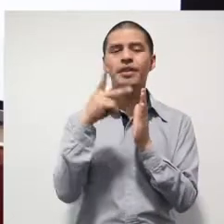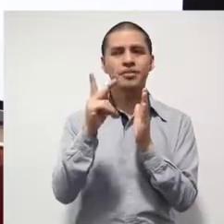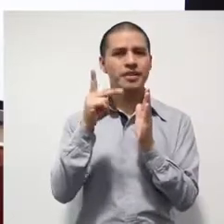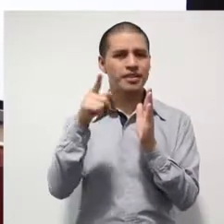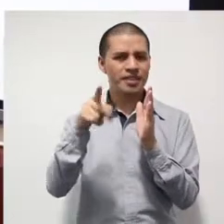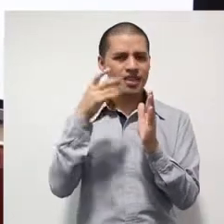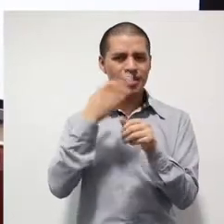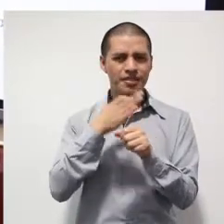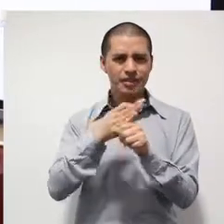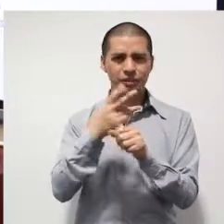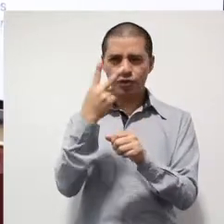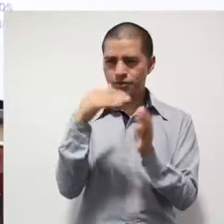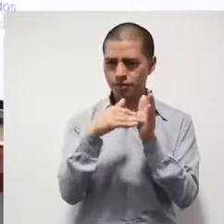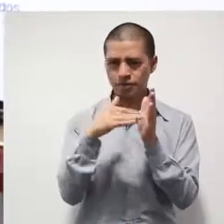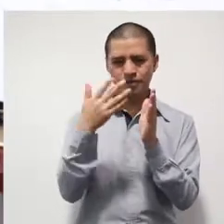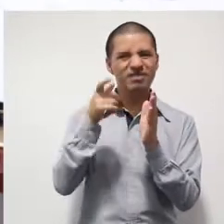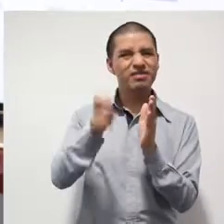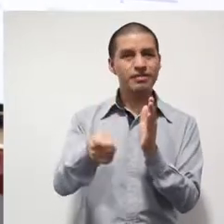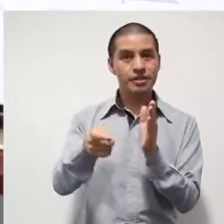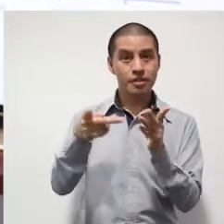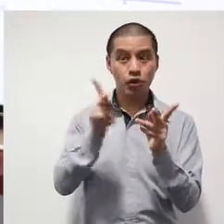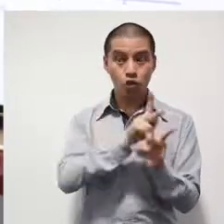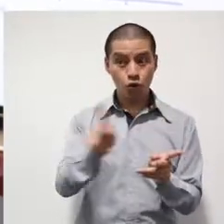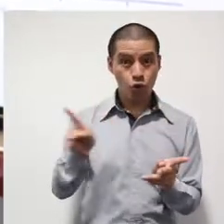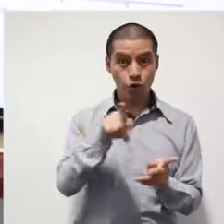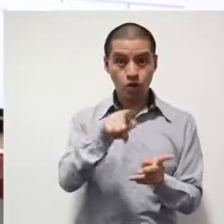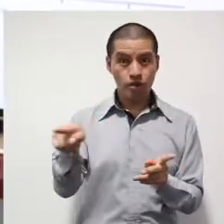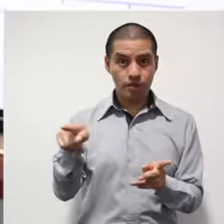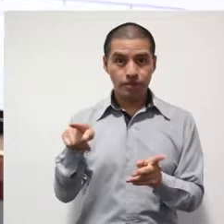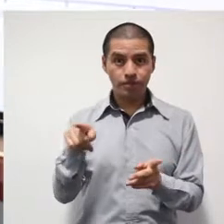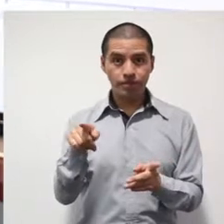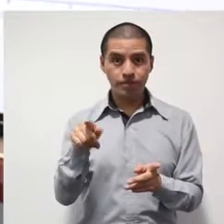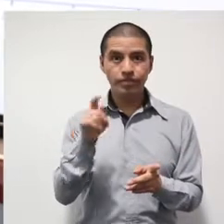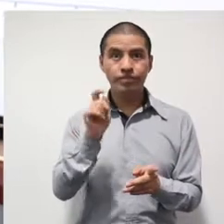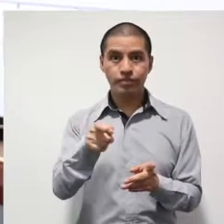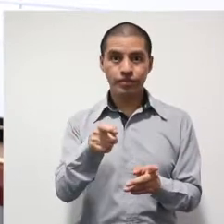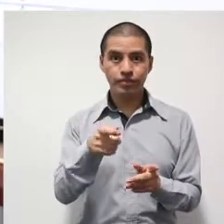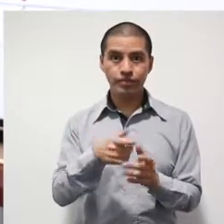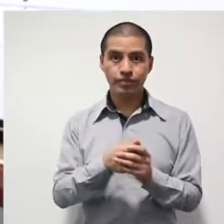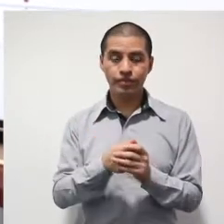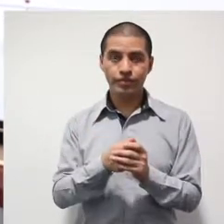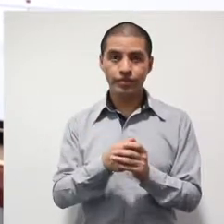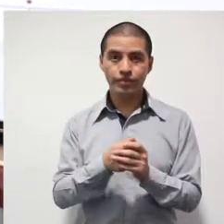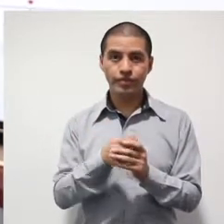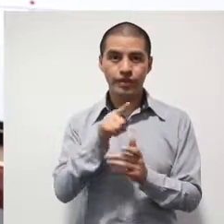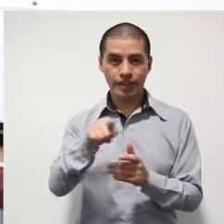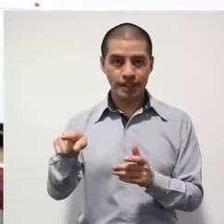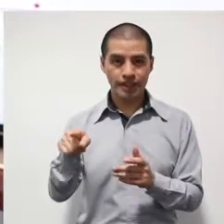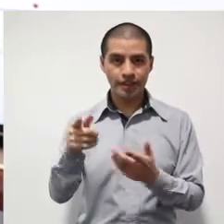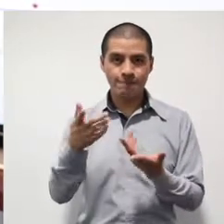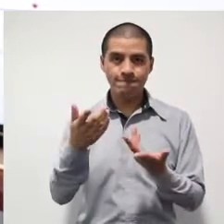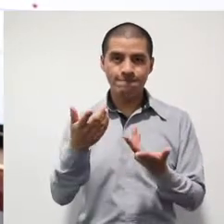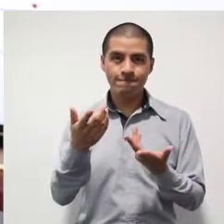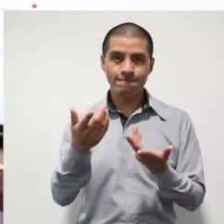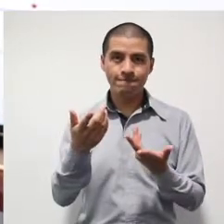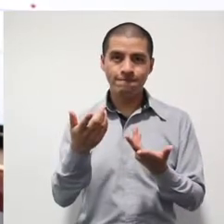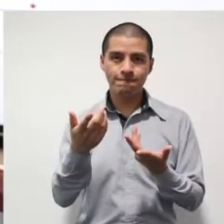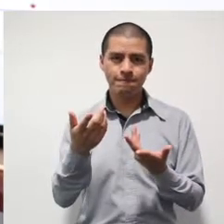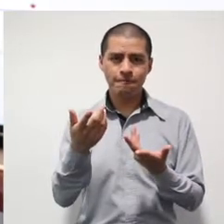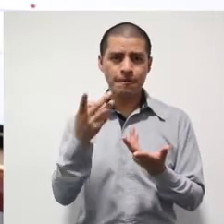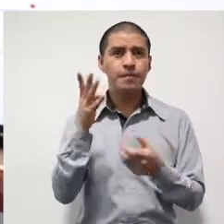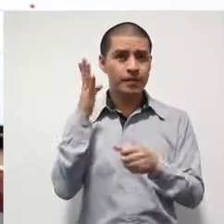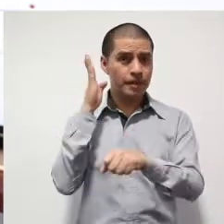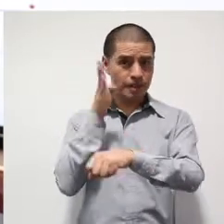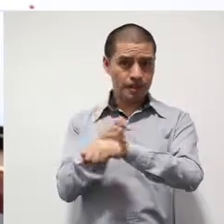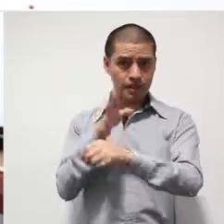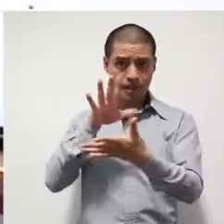con este número que nos quedamos, no quiere decir que todas hayan sido sujetas, sujetas en, digamos,